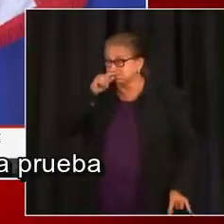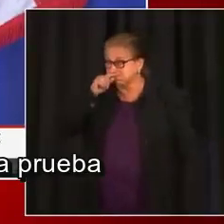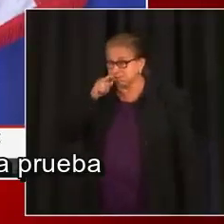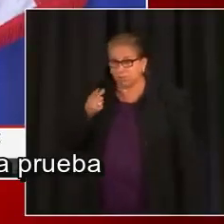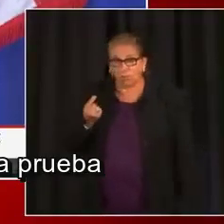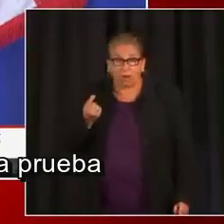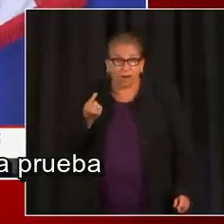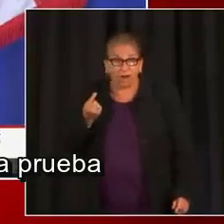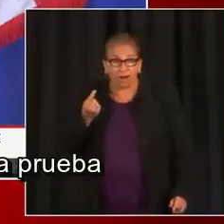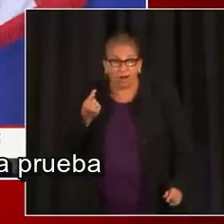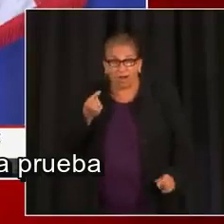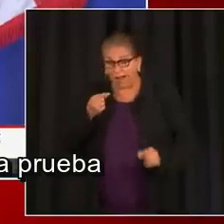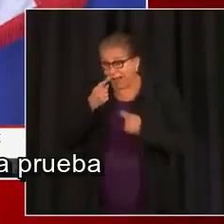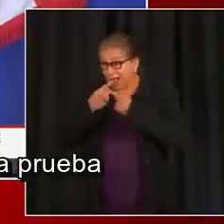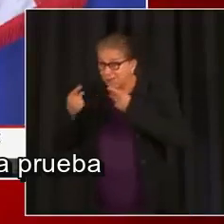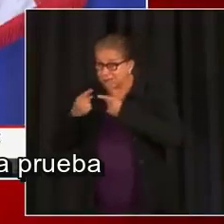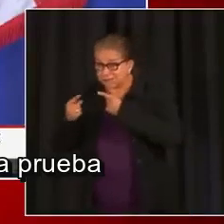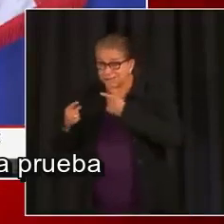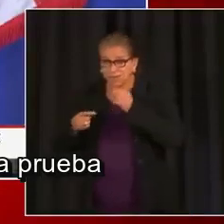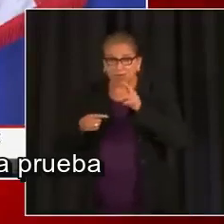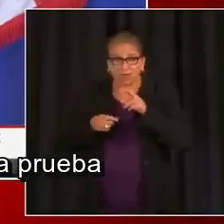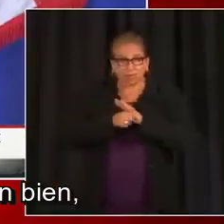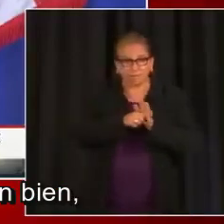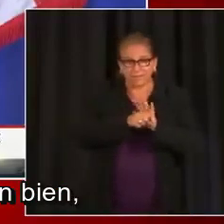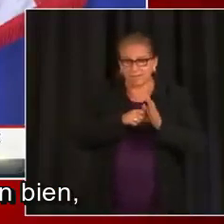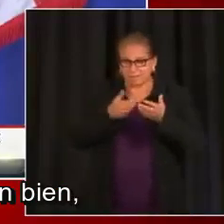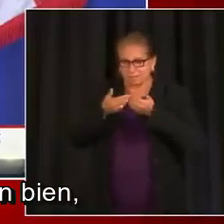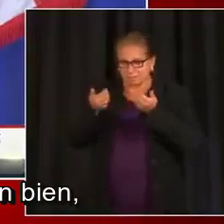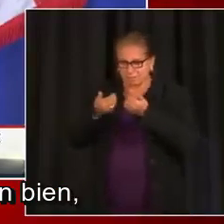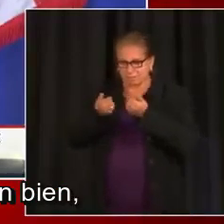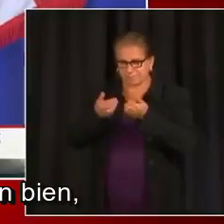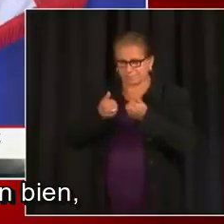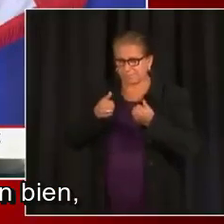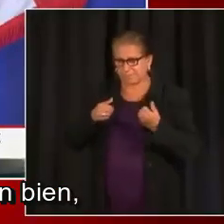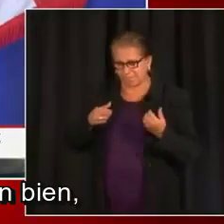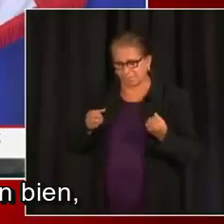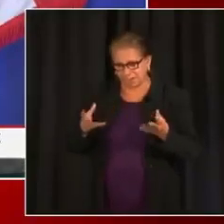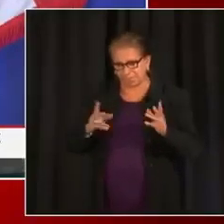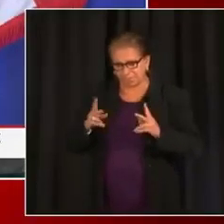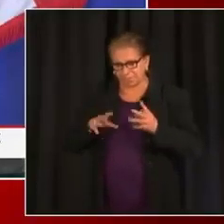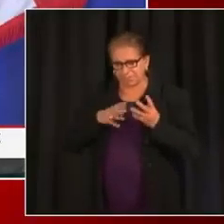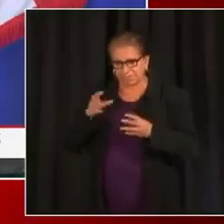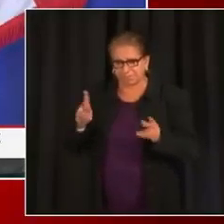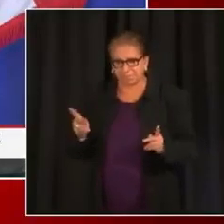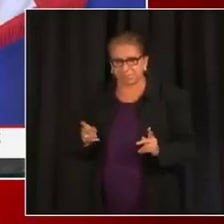a sus cuerpos. Háganse las pruebas si no se sienten bien. Quédense en casa si no se sienten bien.